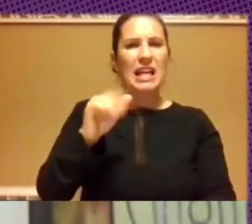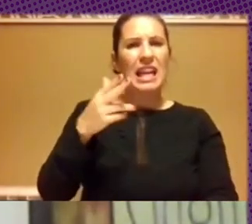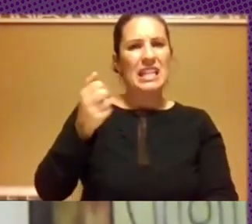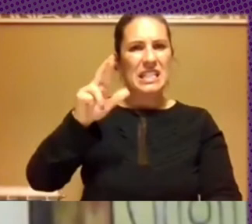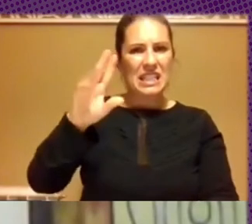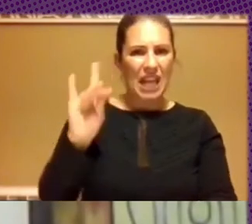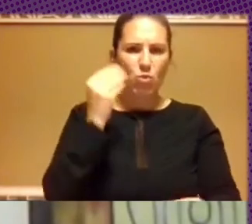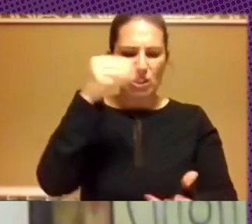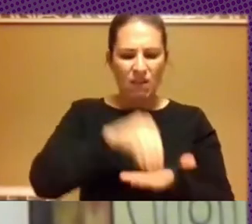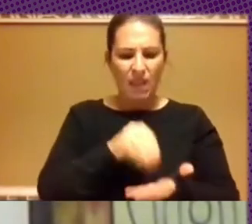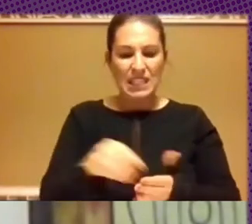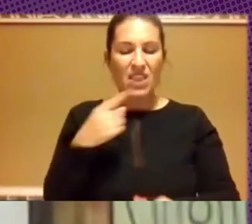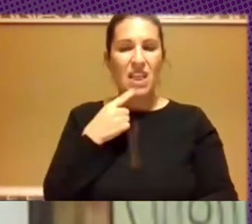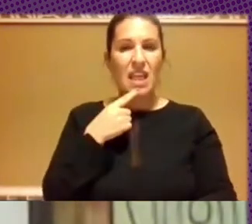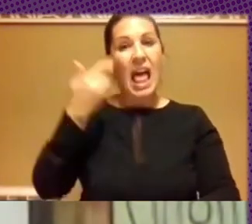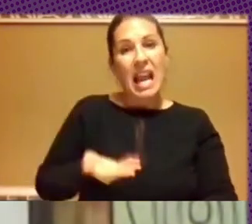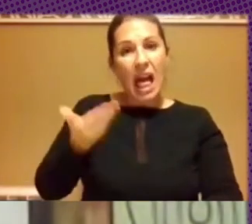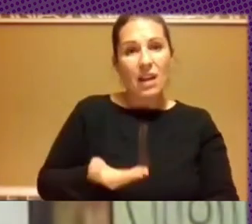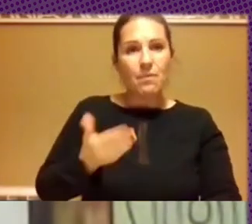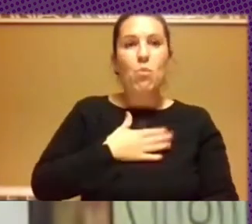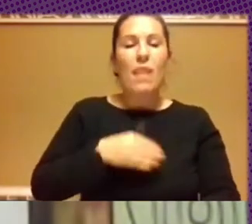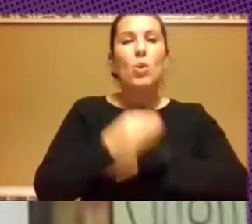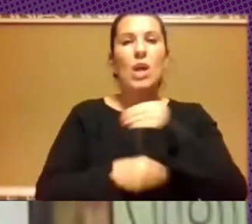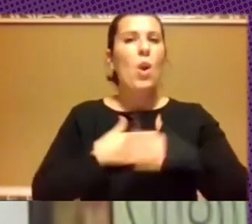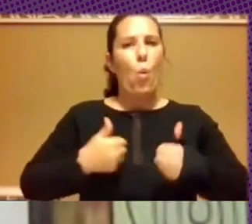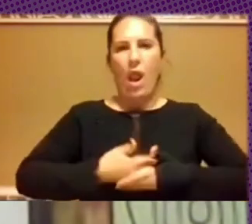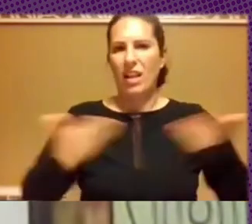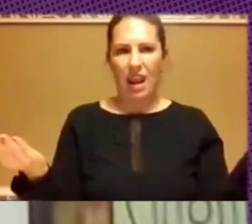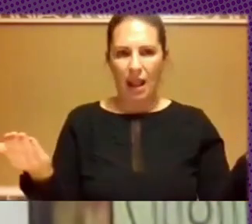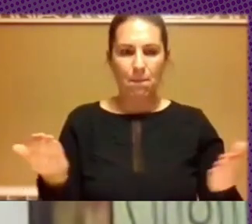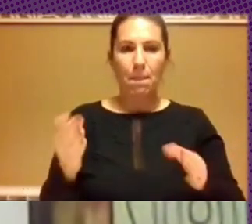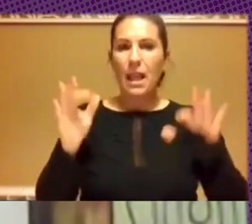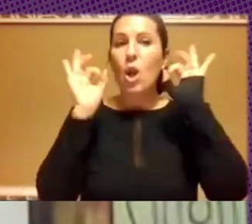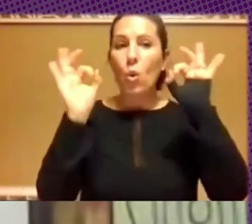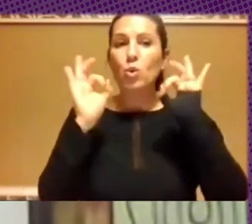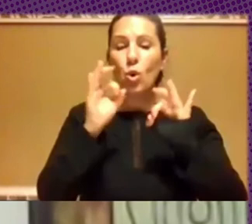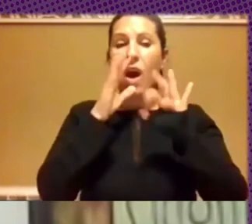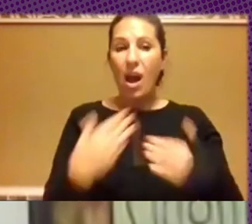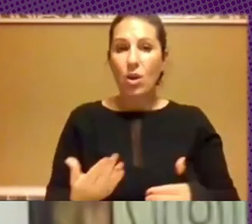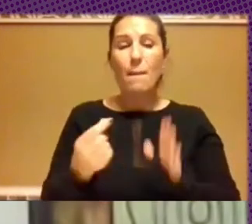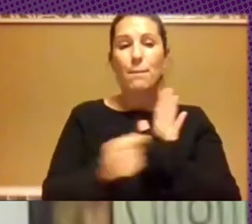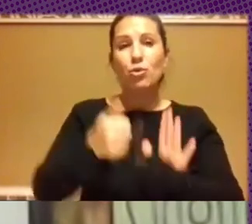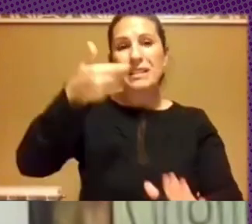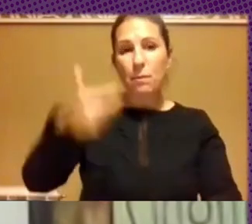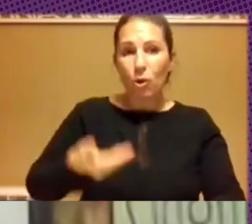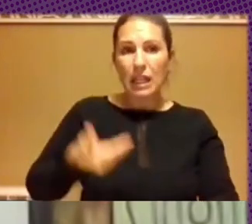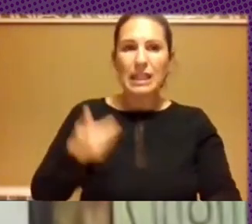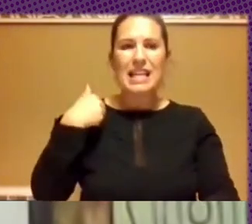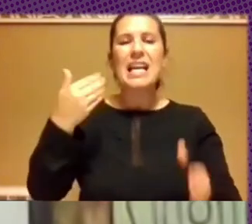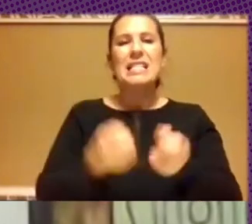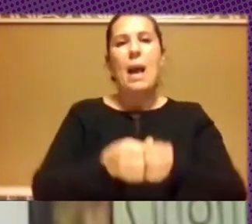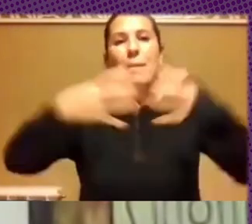y que él ha dicho bueno la clave del software libre es que lo puede usar cualquiera y justamente el punto acá es que se amplifique las